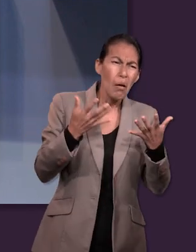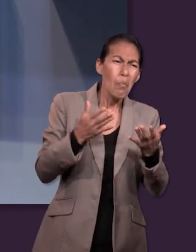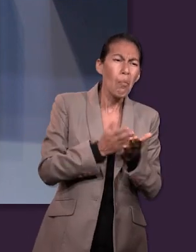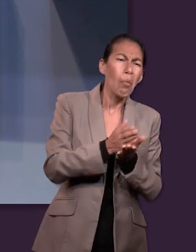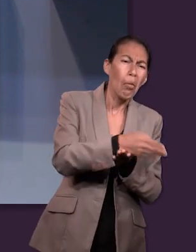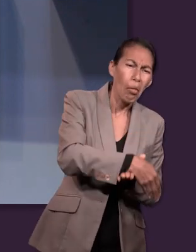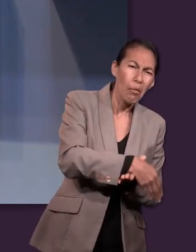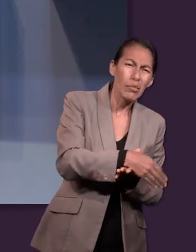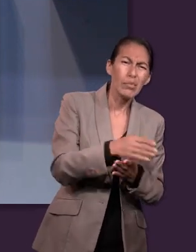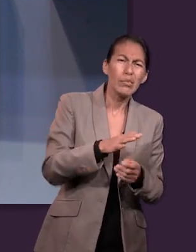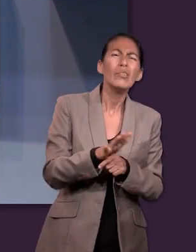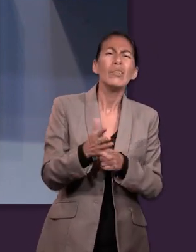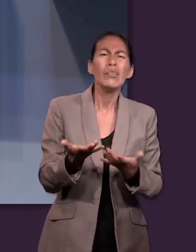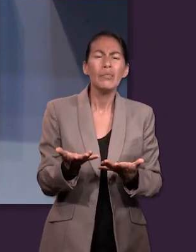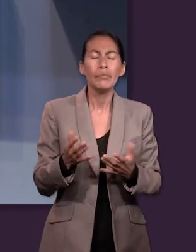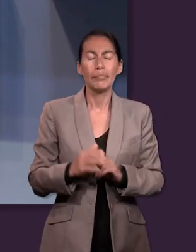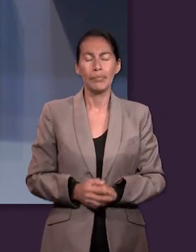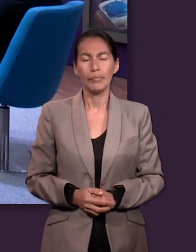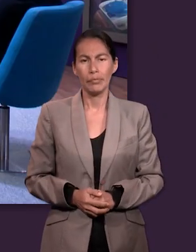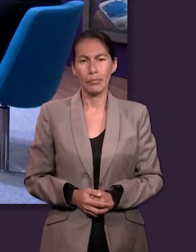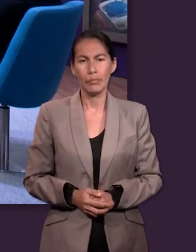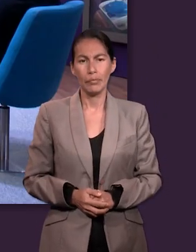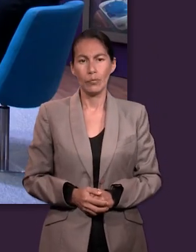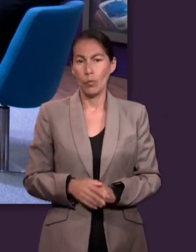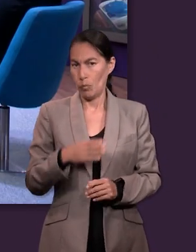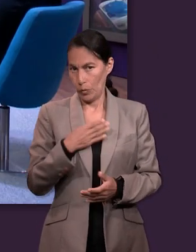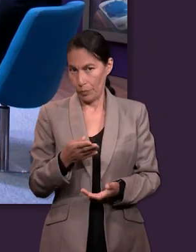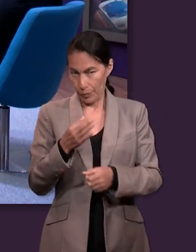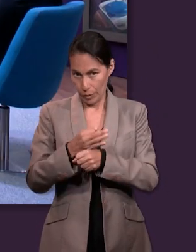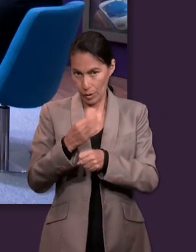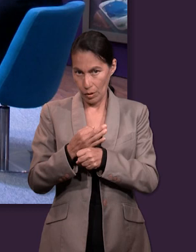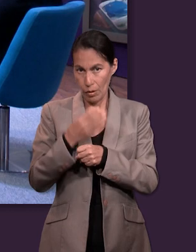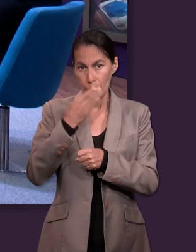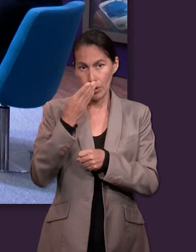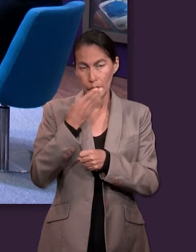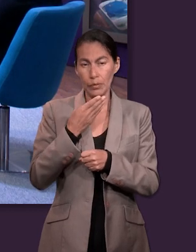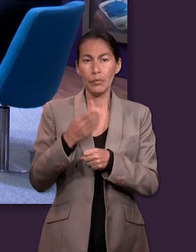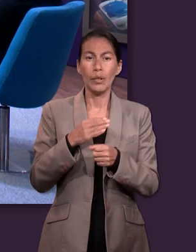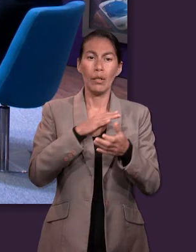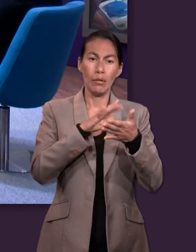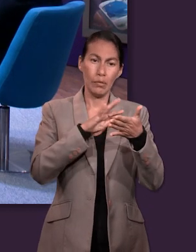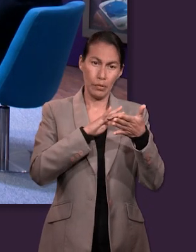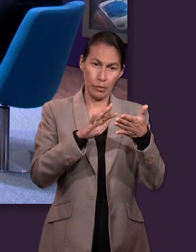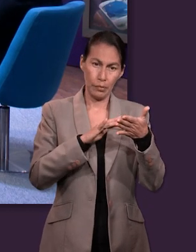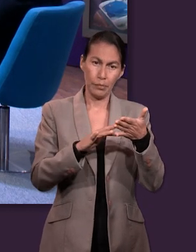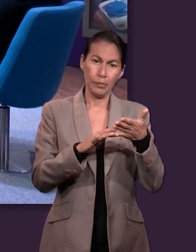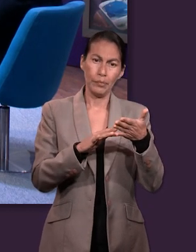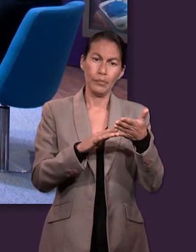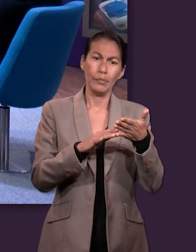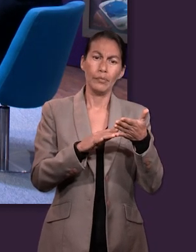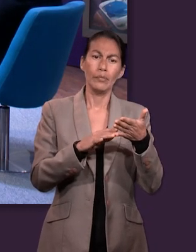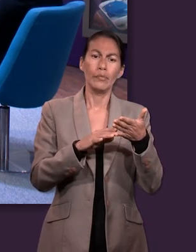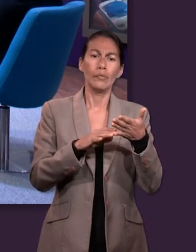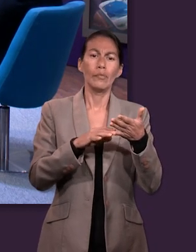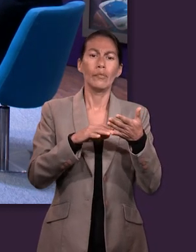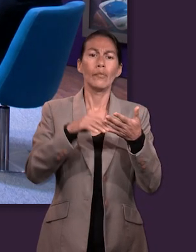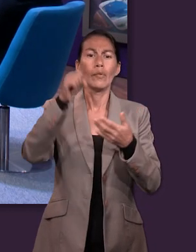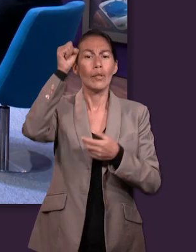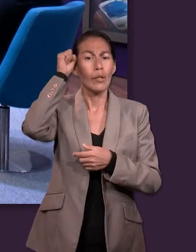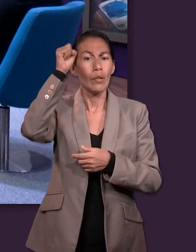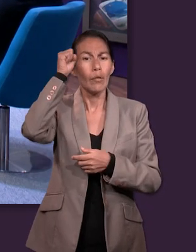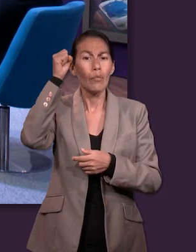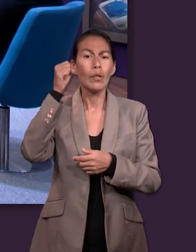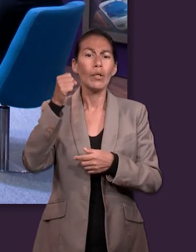ruina, hablando de la autosuficiencia. Ok, bueno, en este momento voy a leer el versículo 1 porque creo que es